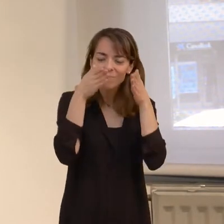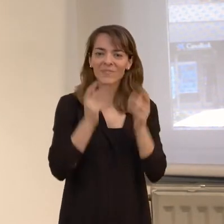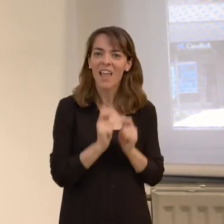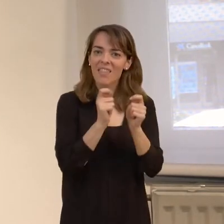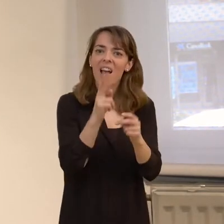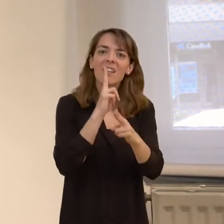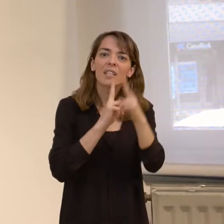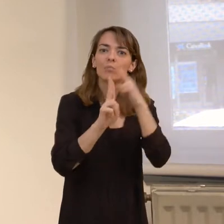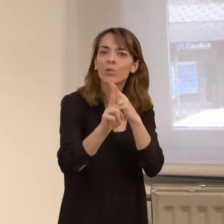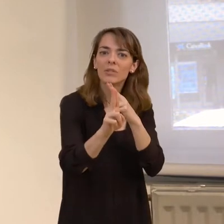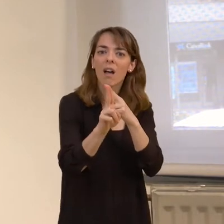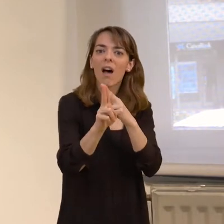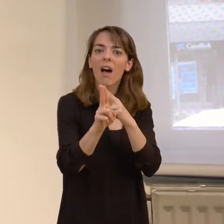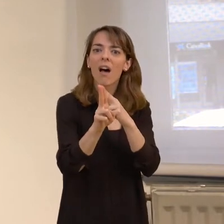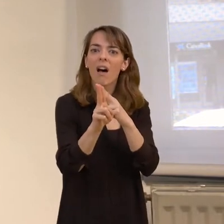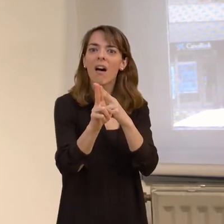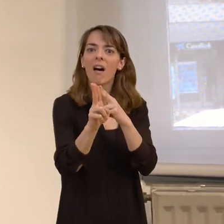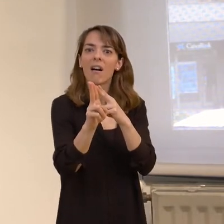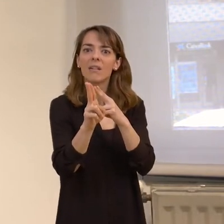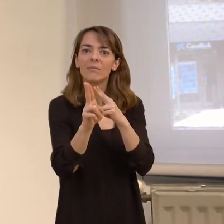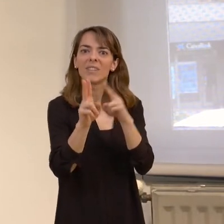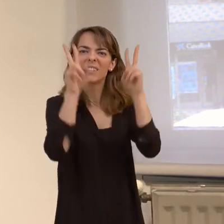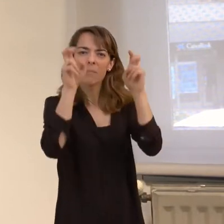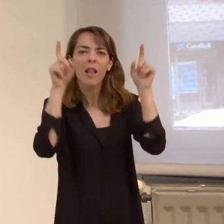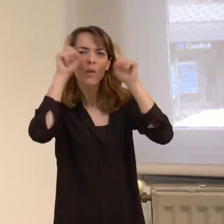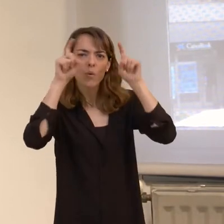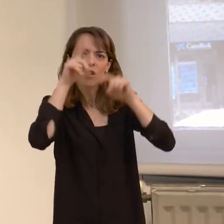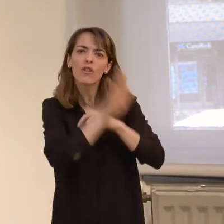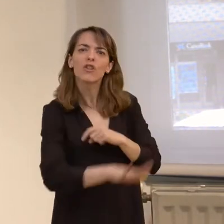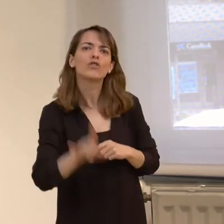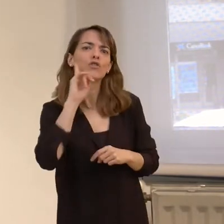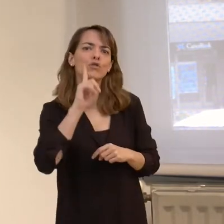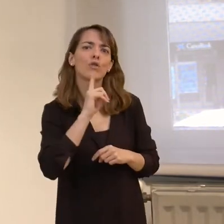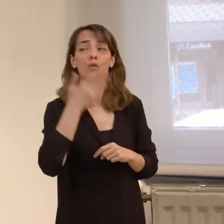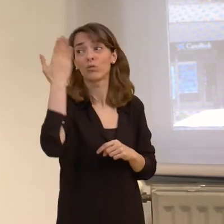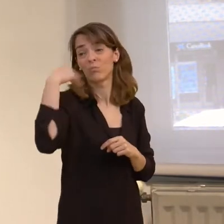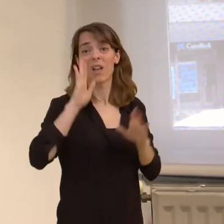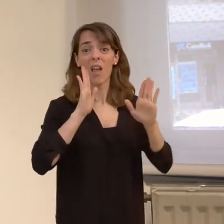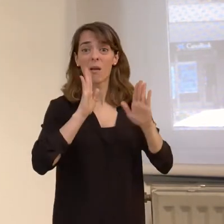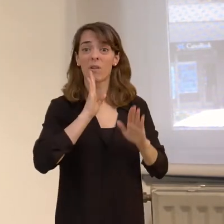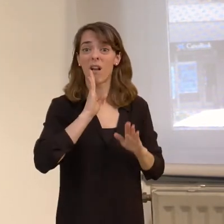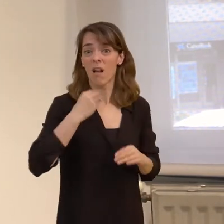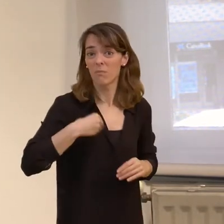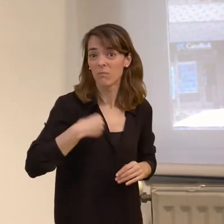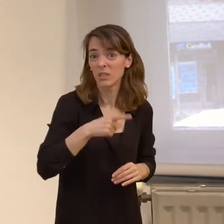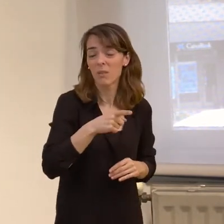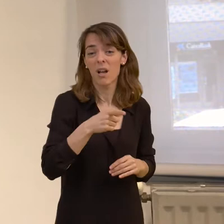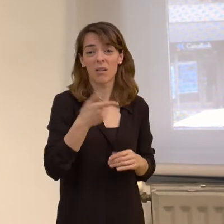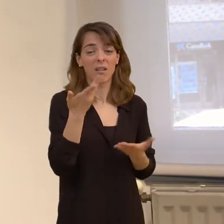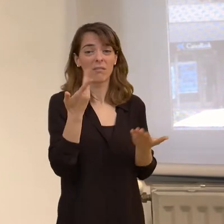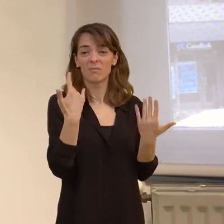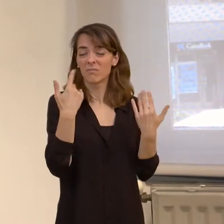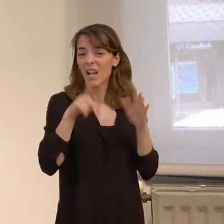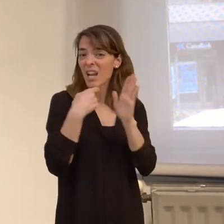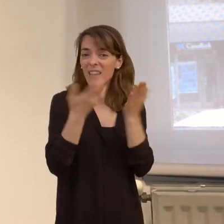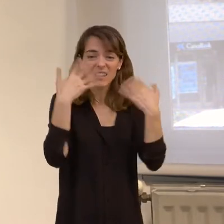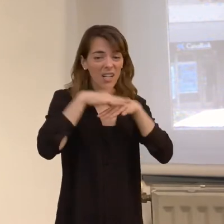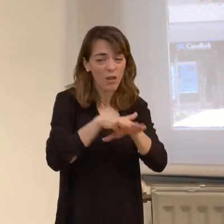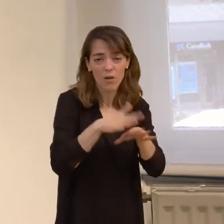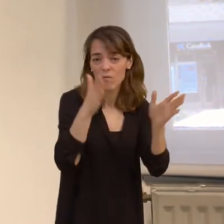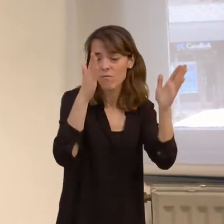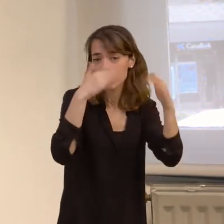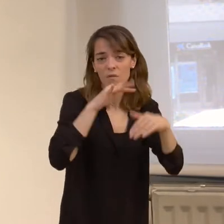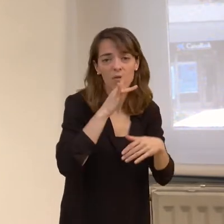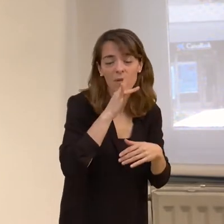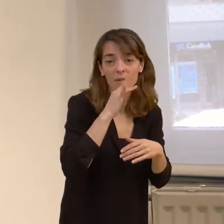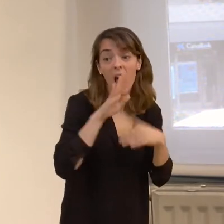a las necesidades que planteaban la educación de los niños sordos en aquellos años, donde no había todavía ley de integración que aparecería